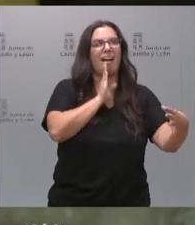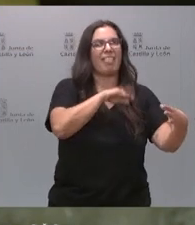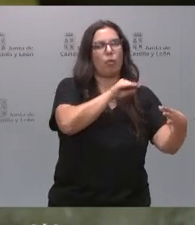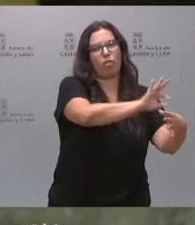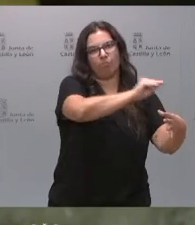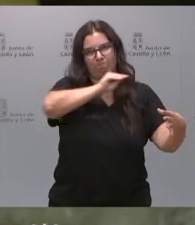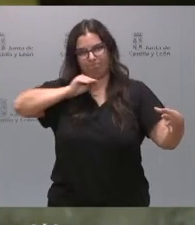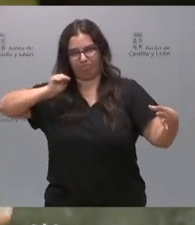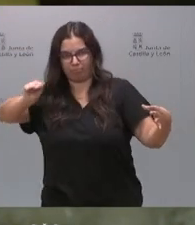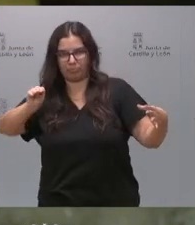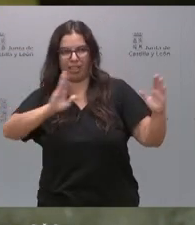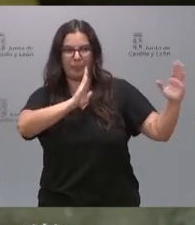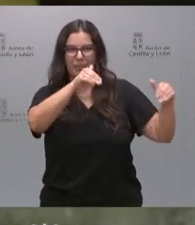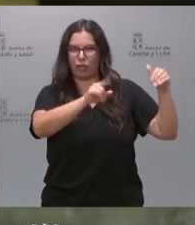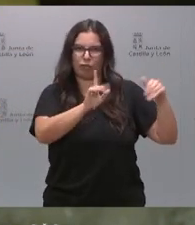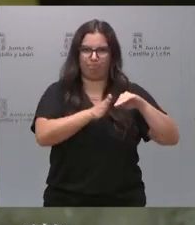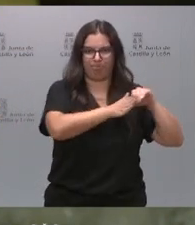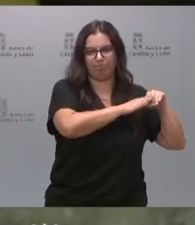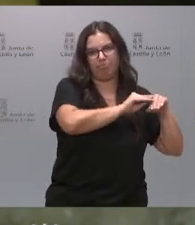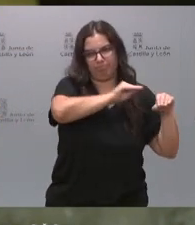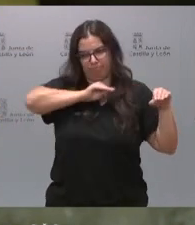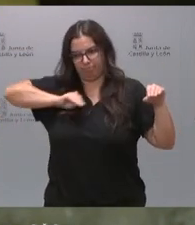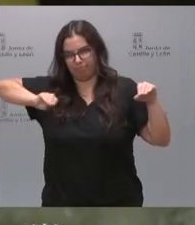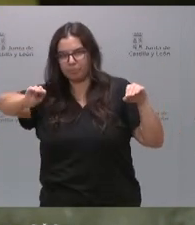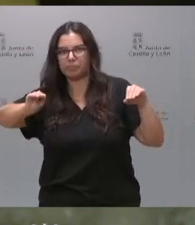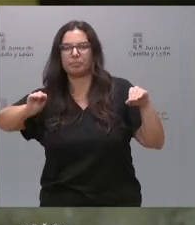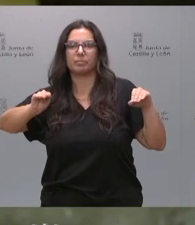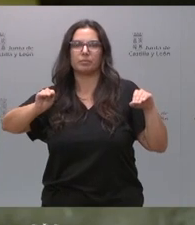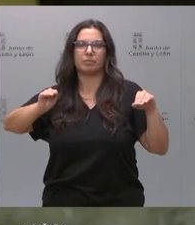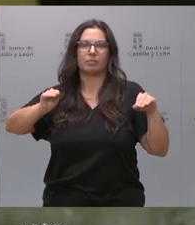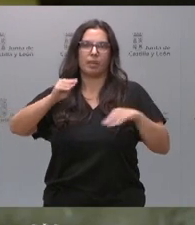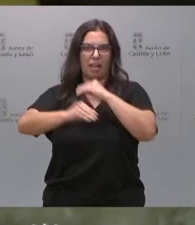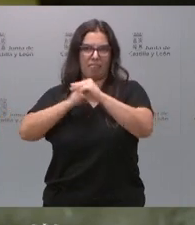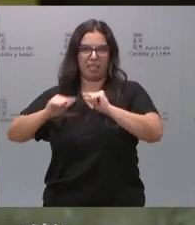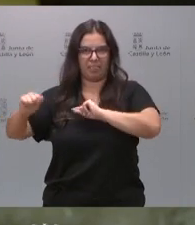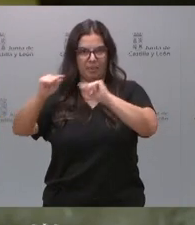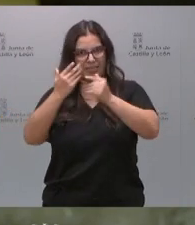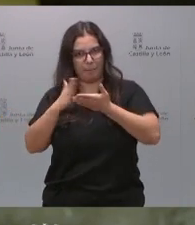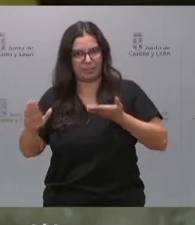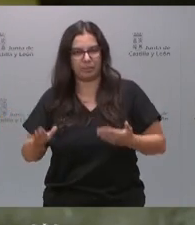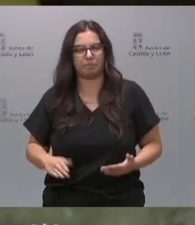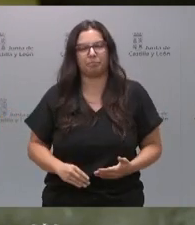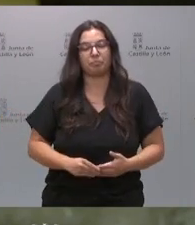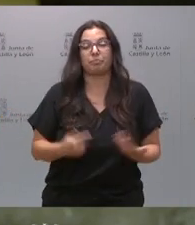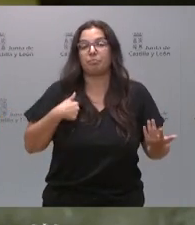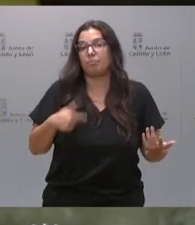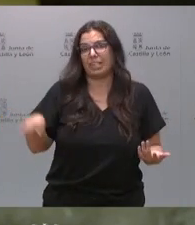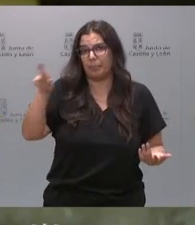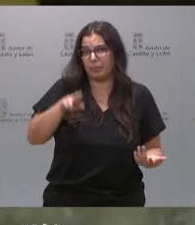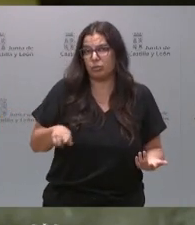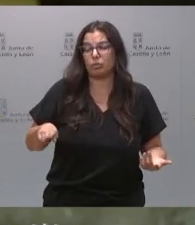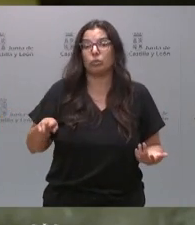fuera del periodo electoral de elecciones municipales y elecciones generales. Vuelvo a decir,